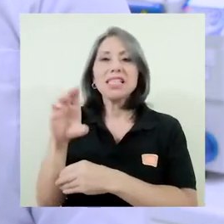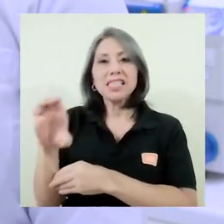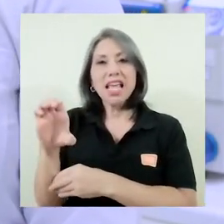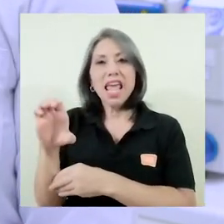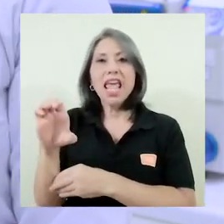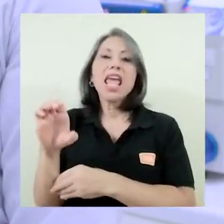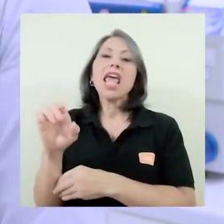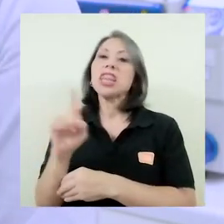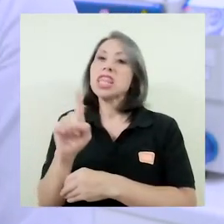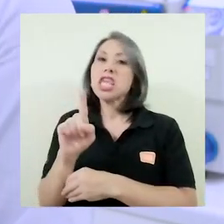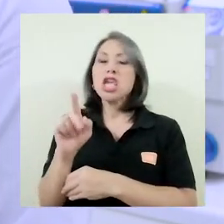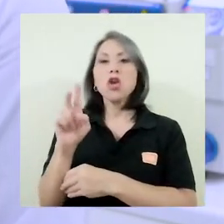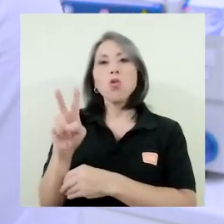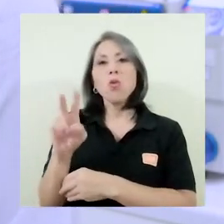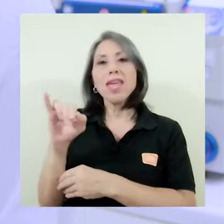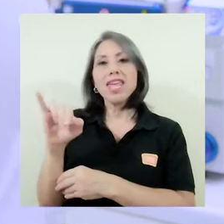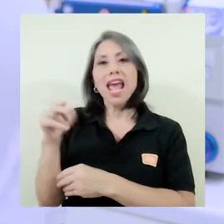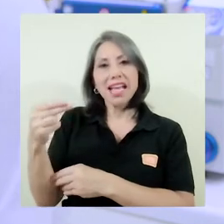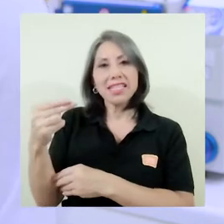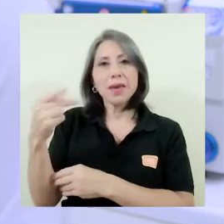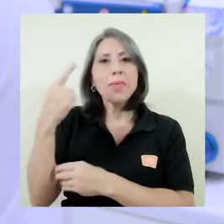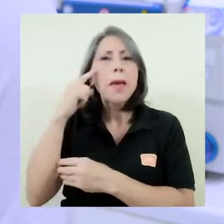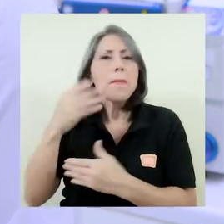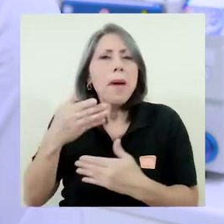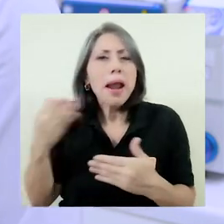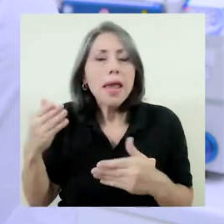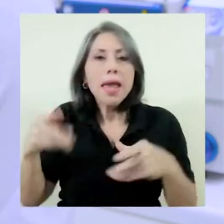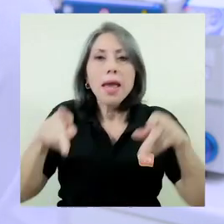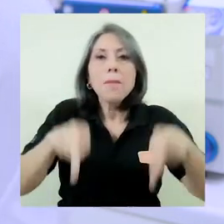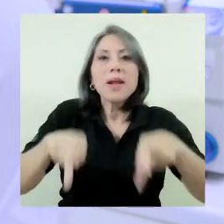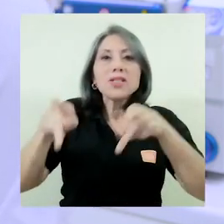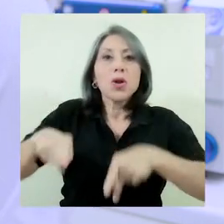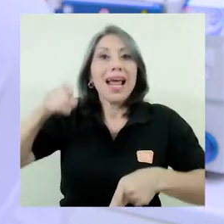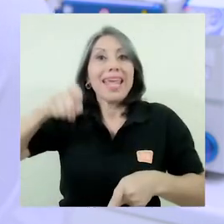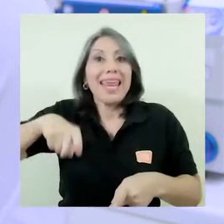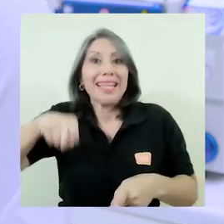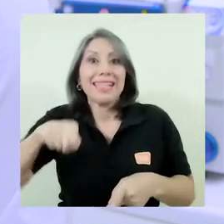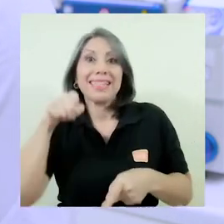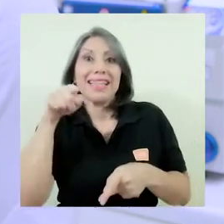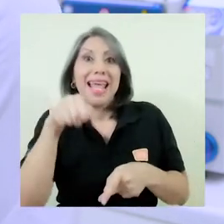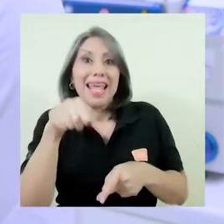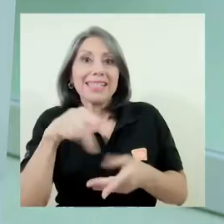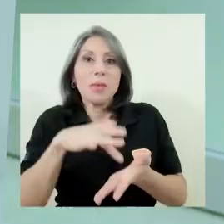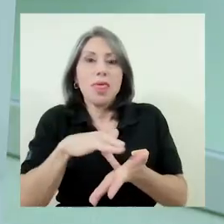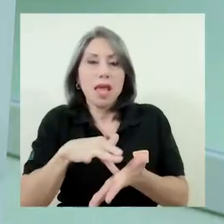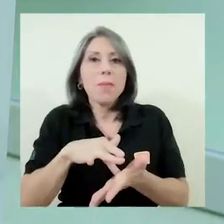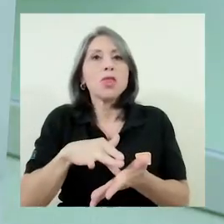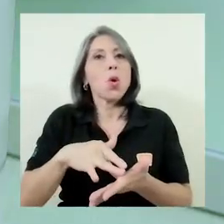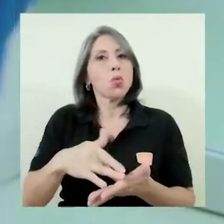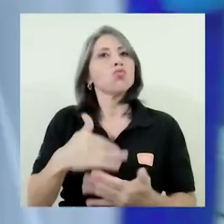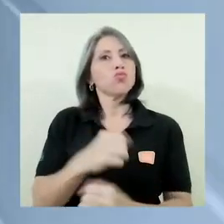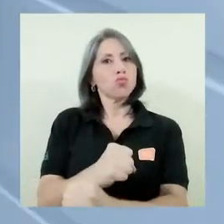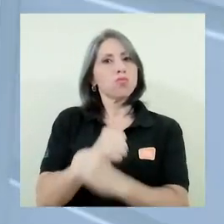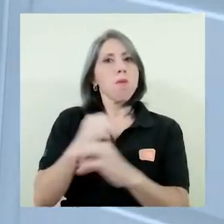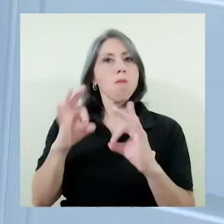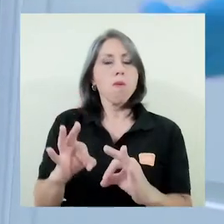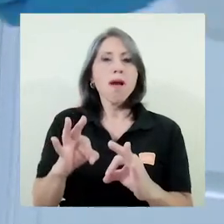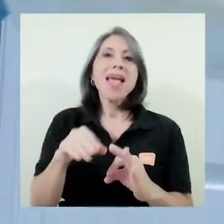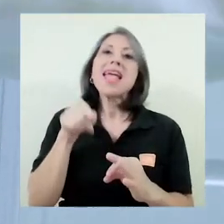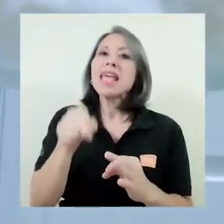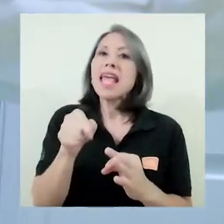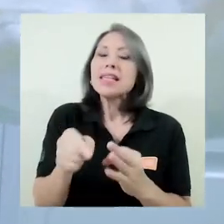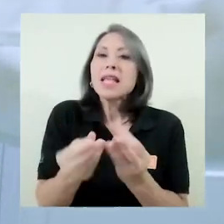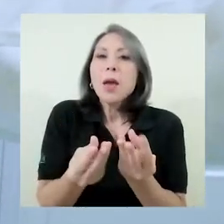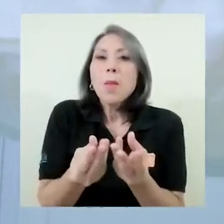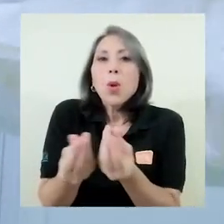Esto con el fin de que la persona que necesite el posible medicamento tenga la seguridad de que el producto